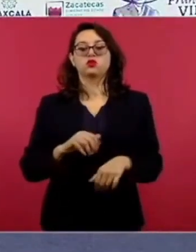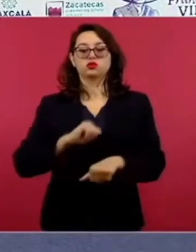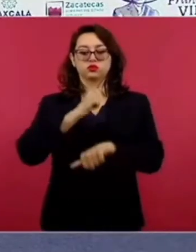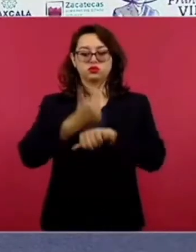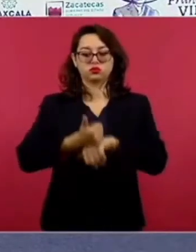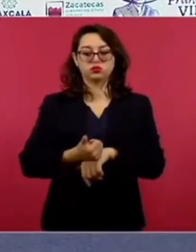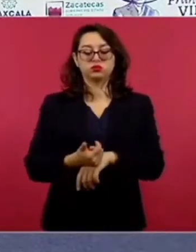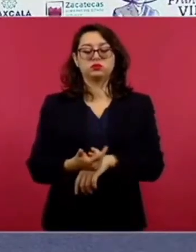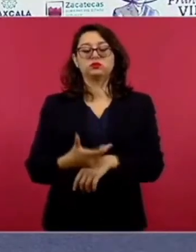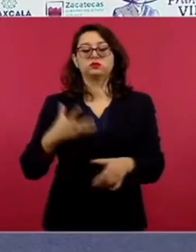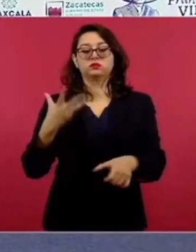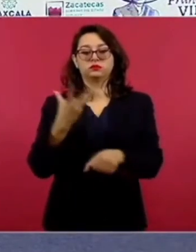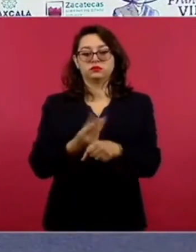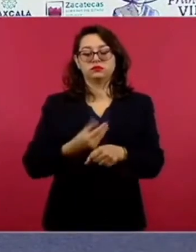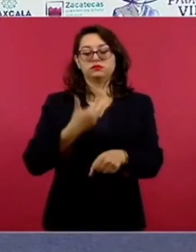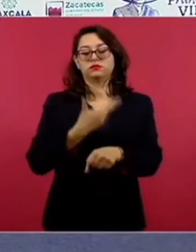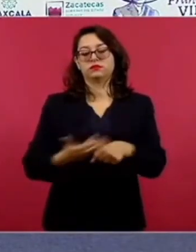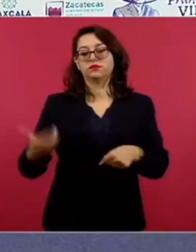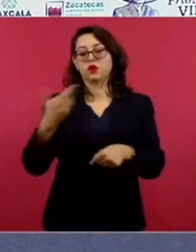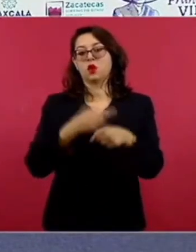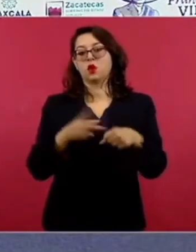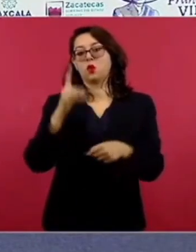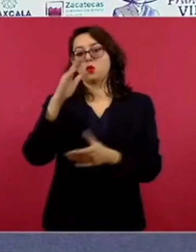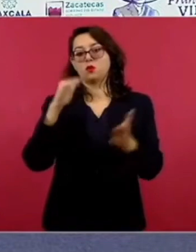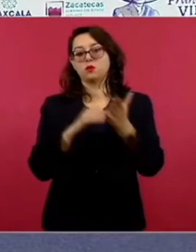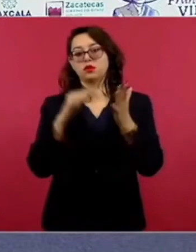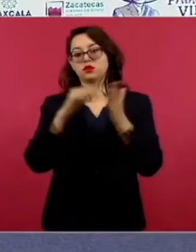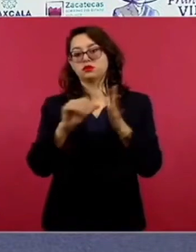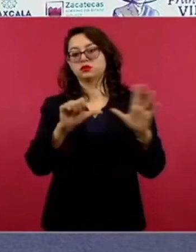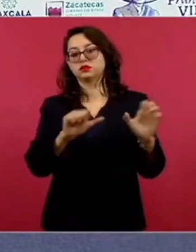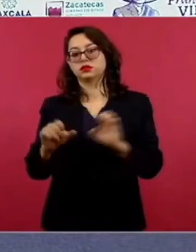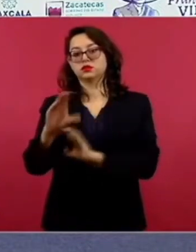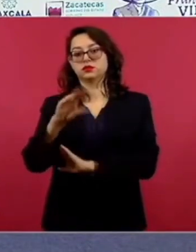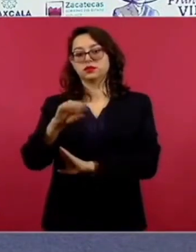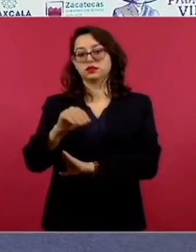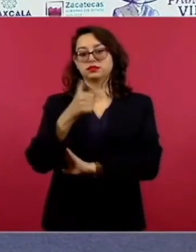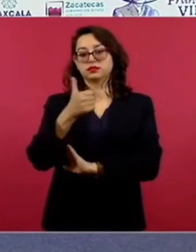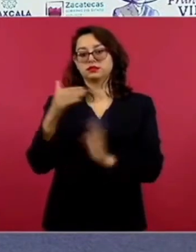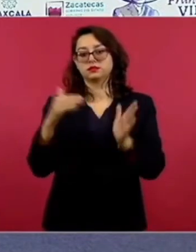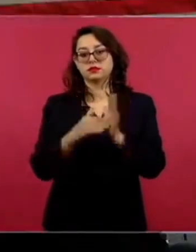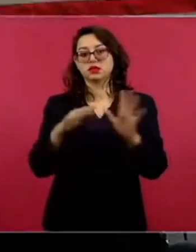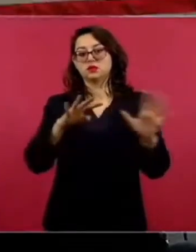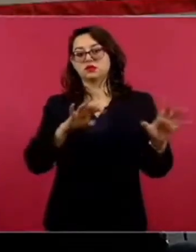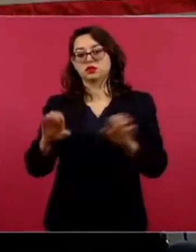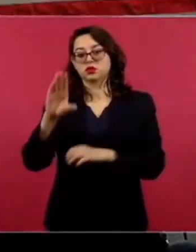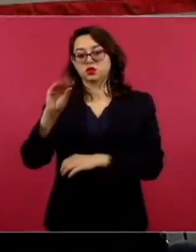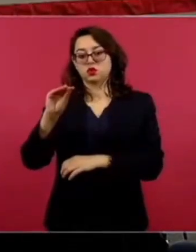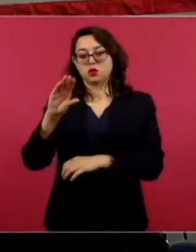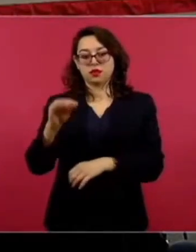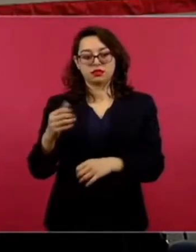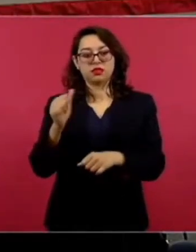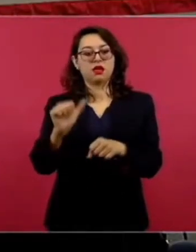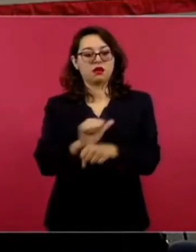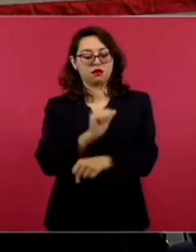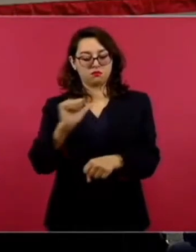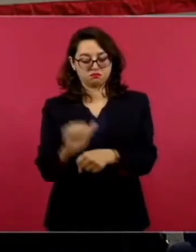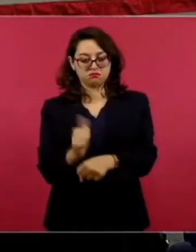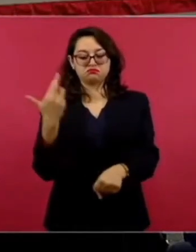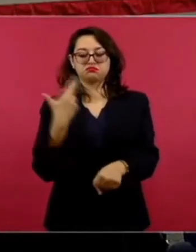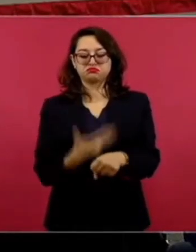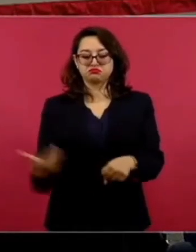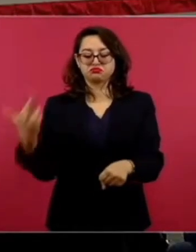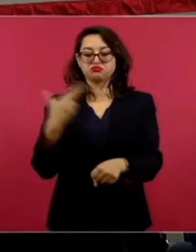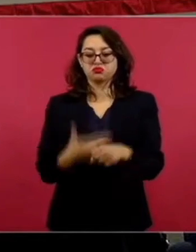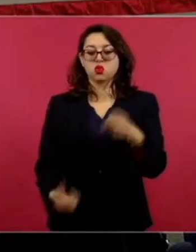de 1,695,990 vehículos regularizados en este